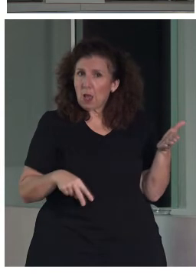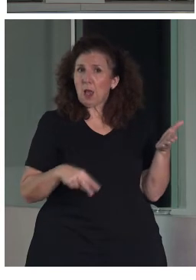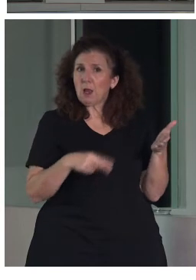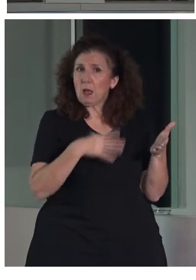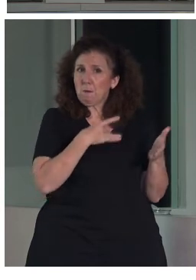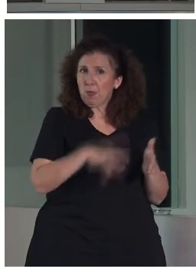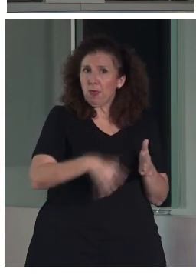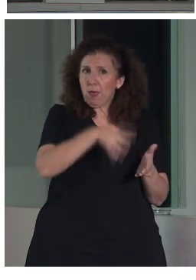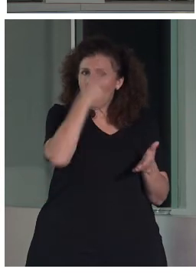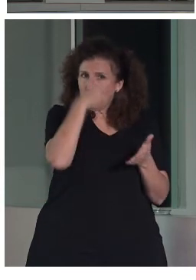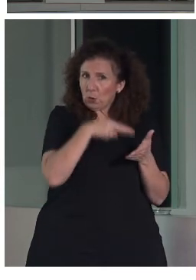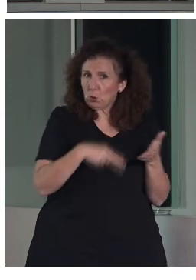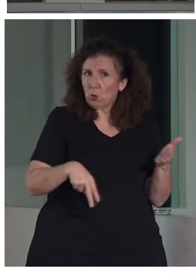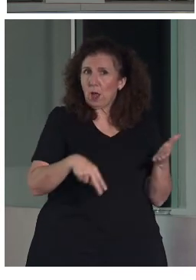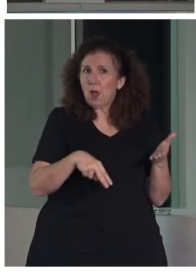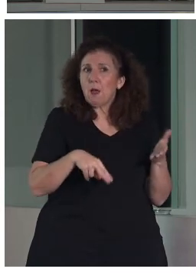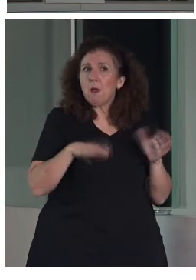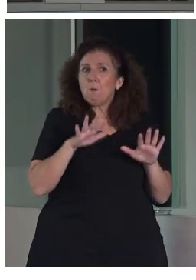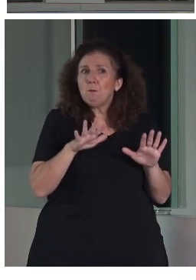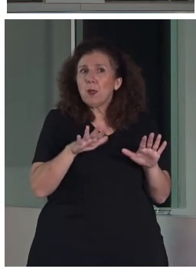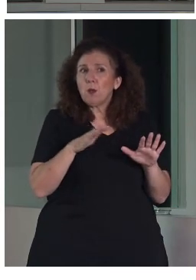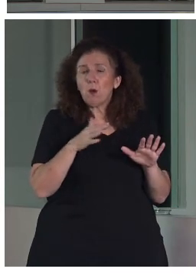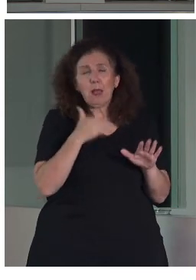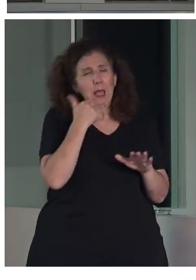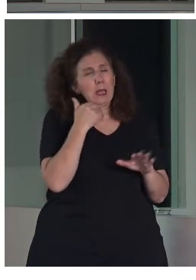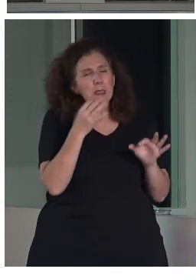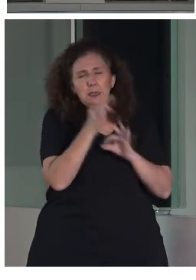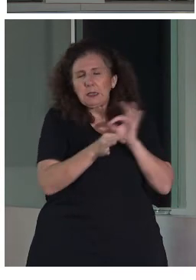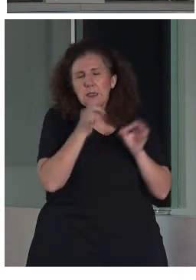casos, muchas veces, la comunicación va a ser alternativa a través de pictogramas.